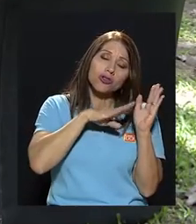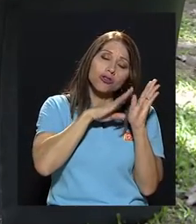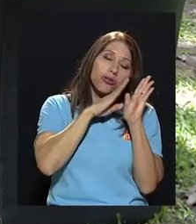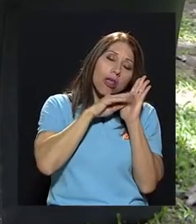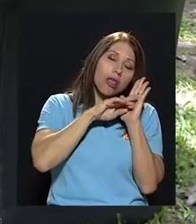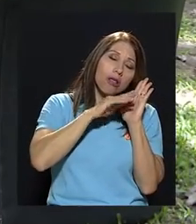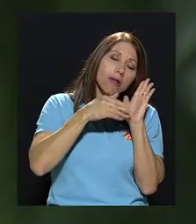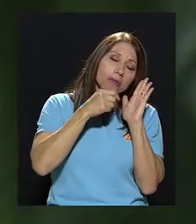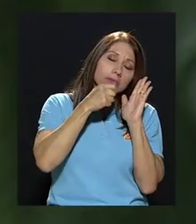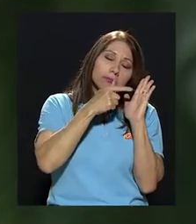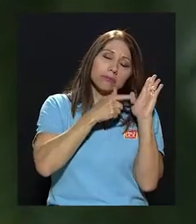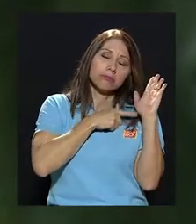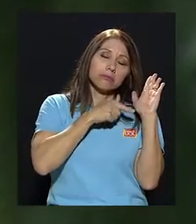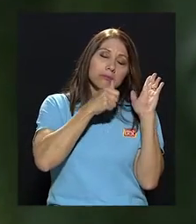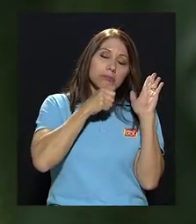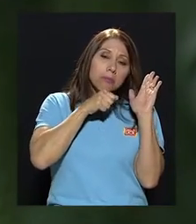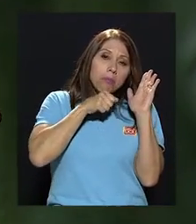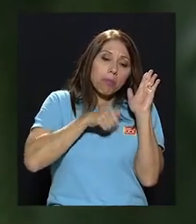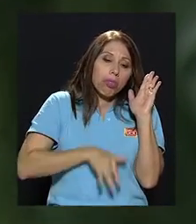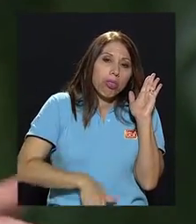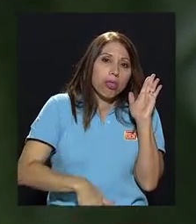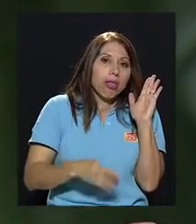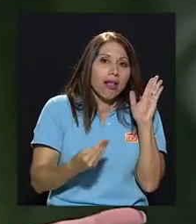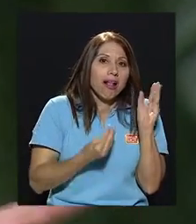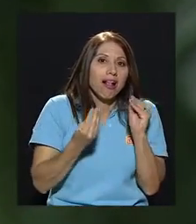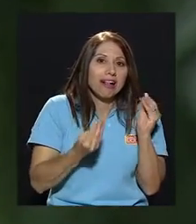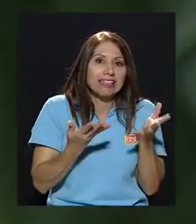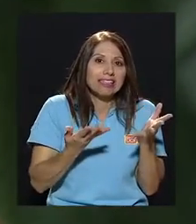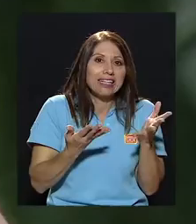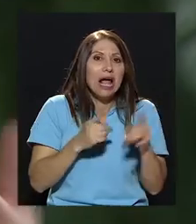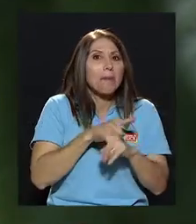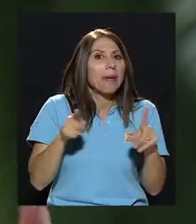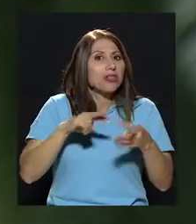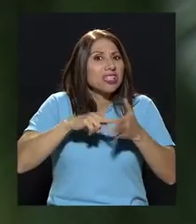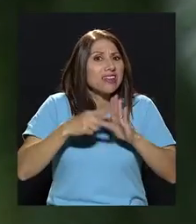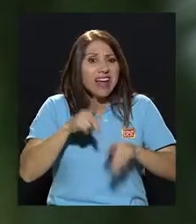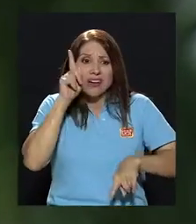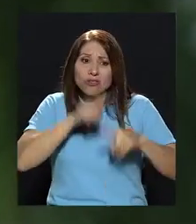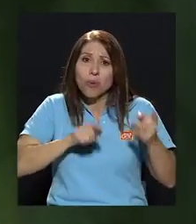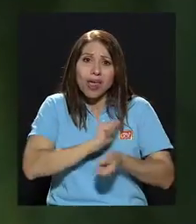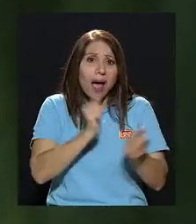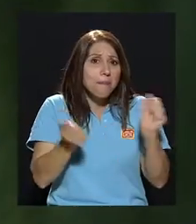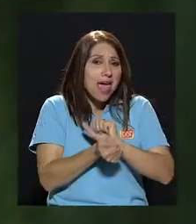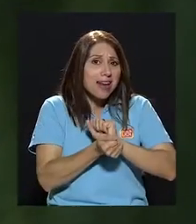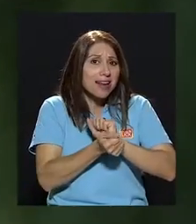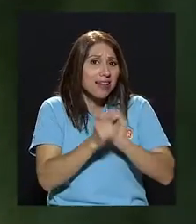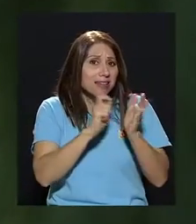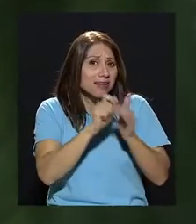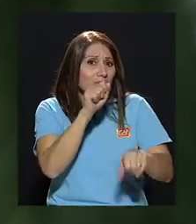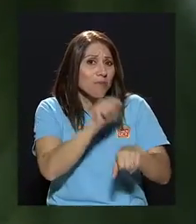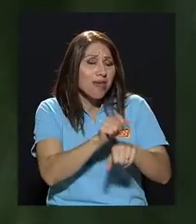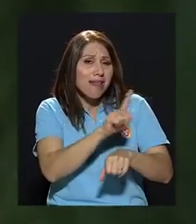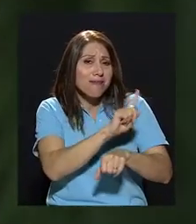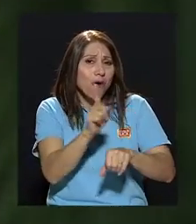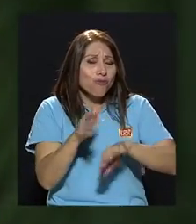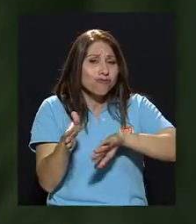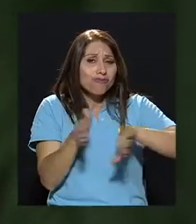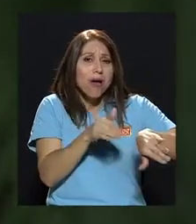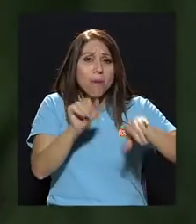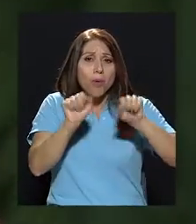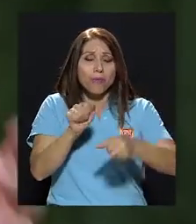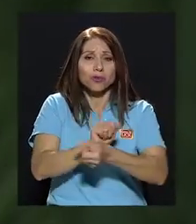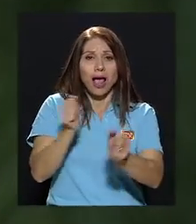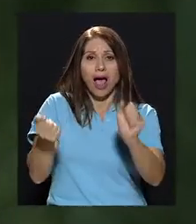Increíble, ¿verdad? Pero no está escrito en piedra, por dicha tenemos toda la oportunidad de cambiar lo que tengamos que